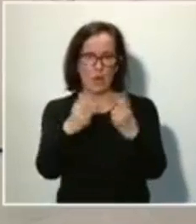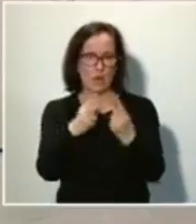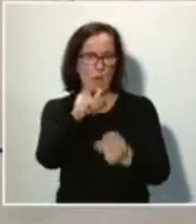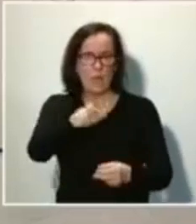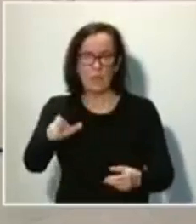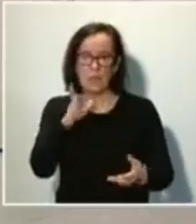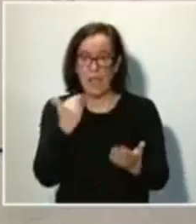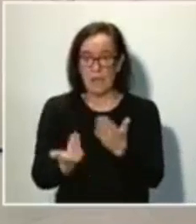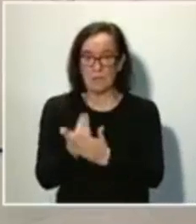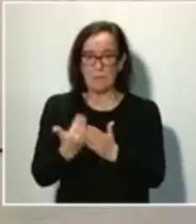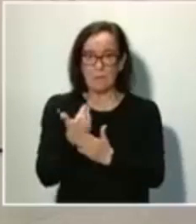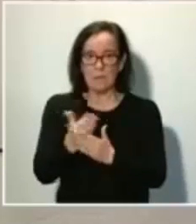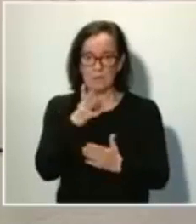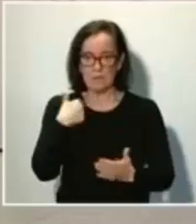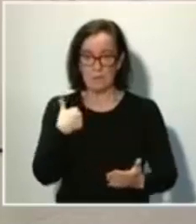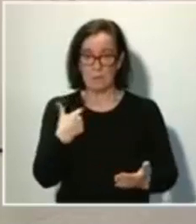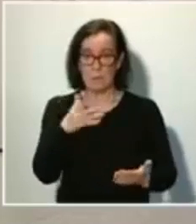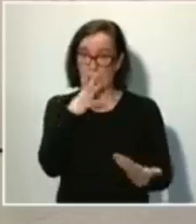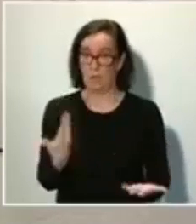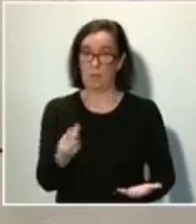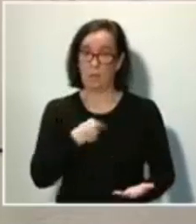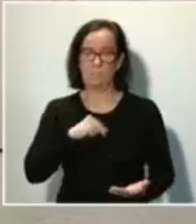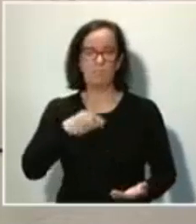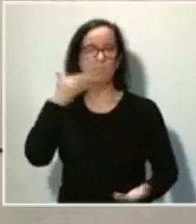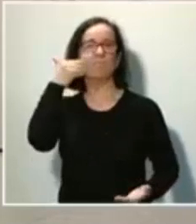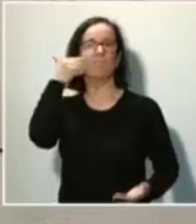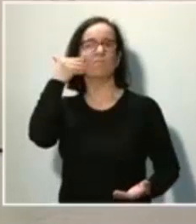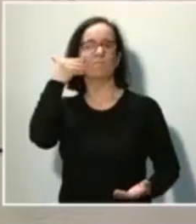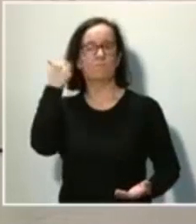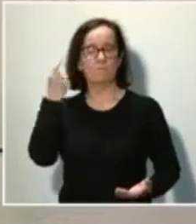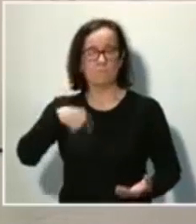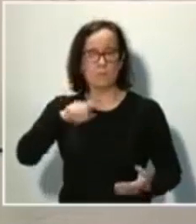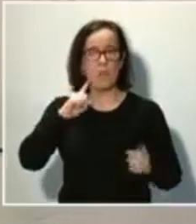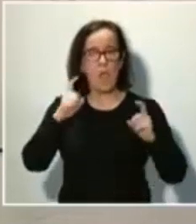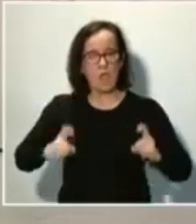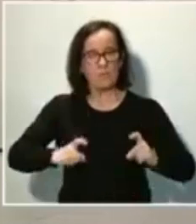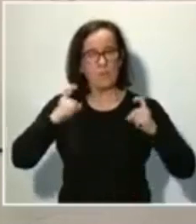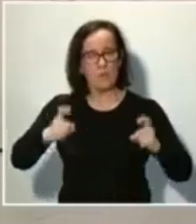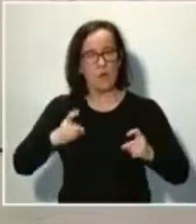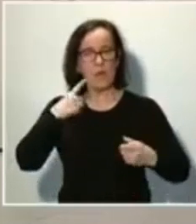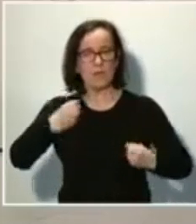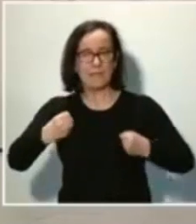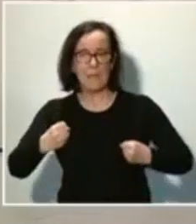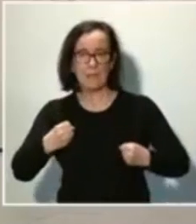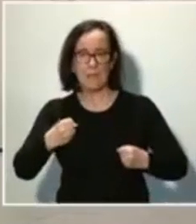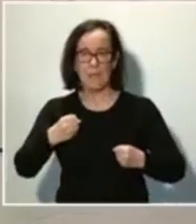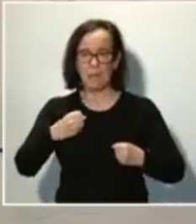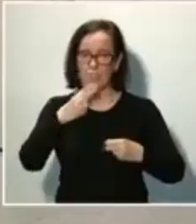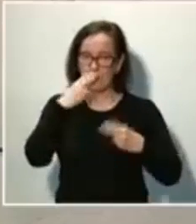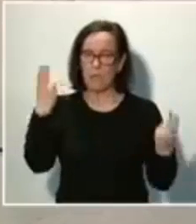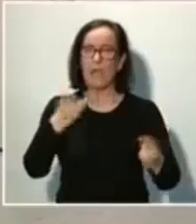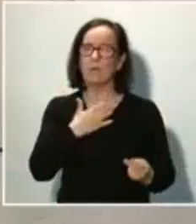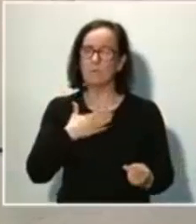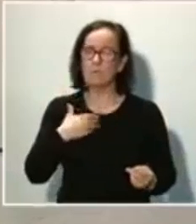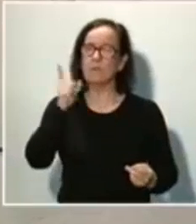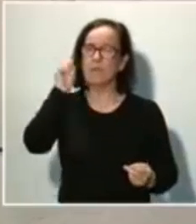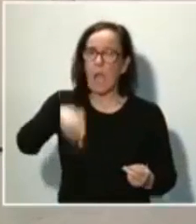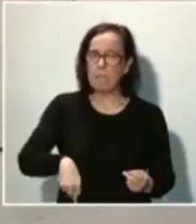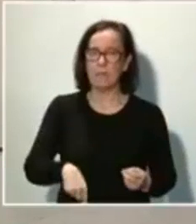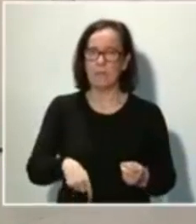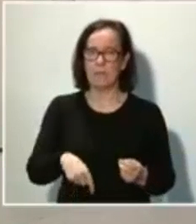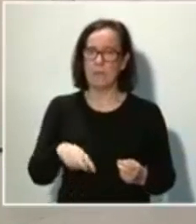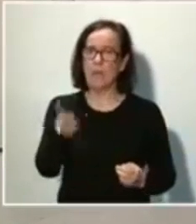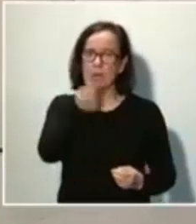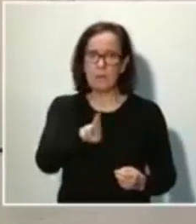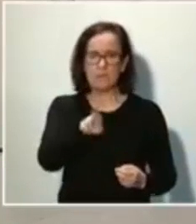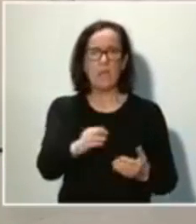en los que la gente de nuestro país se enorgullece del esfuerzo de nuestra sanidad pública, quiero además, por supuesto, además de reiterar ese